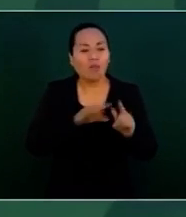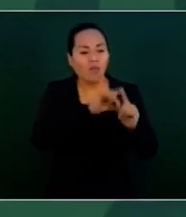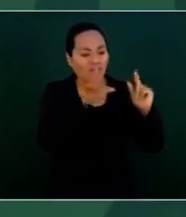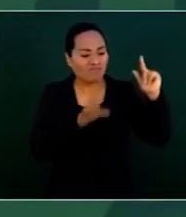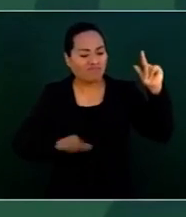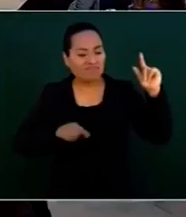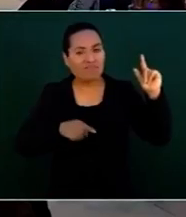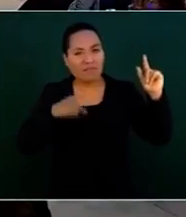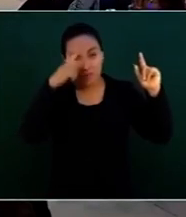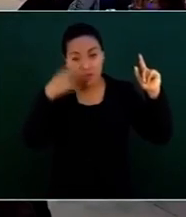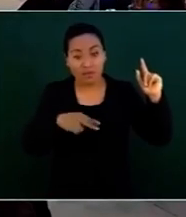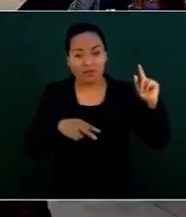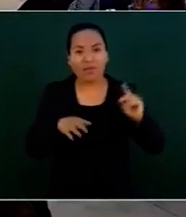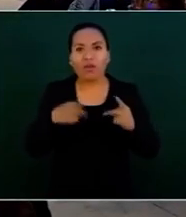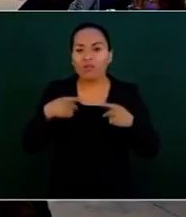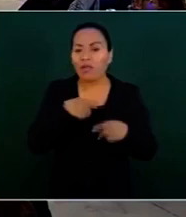bocabajeados.